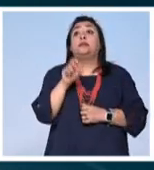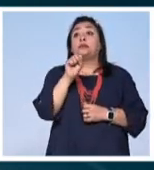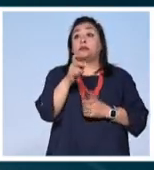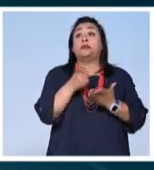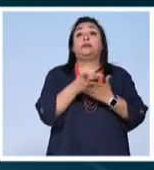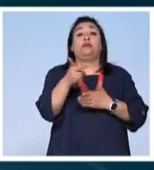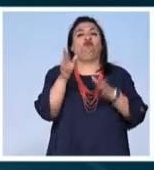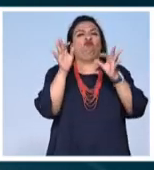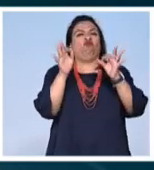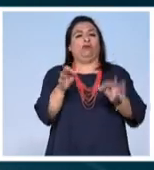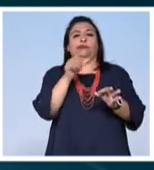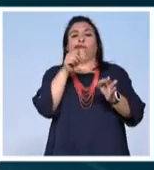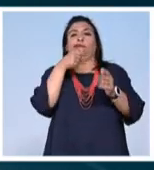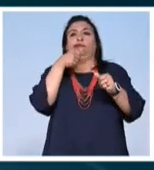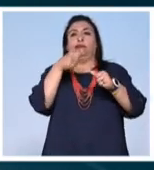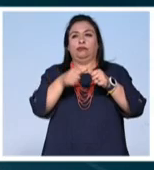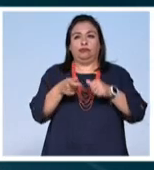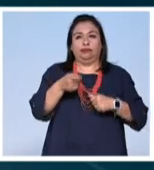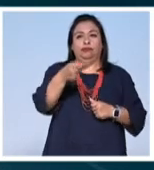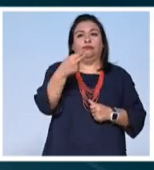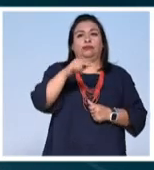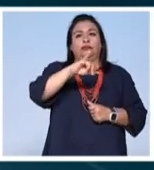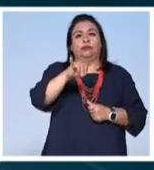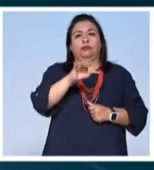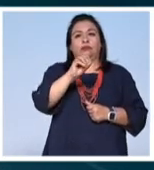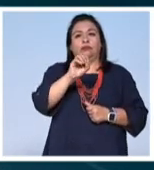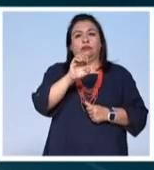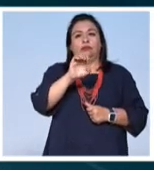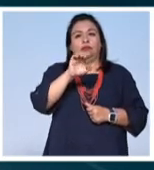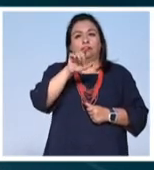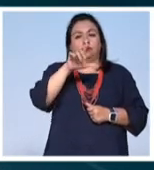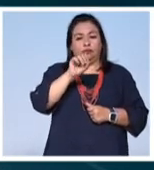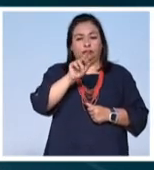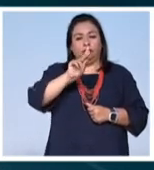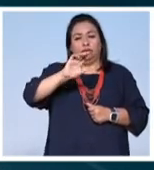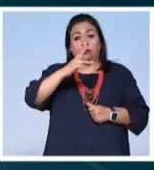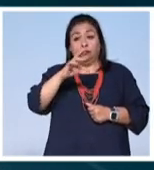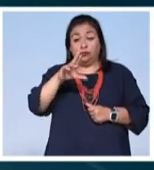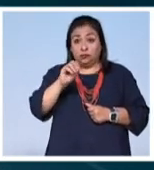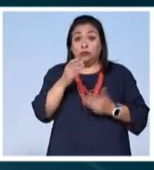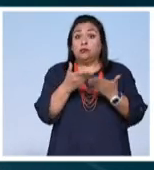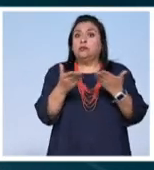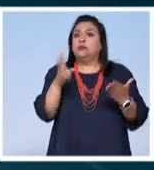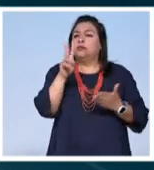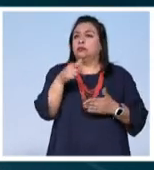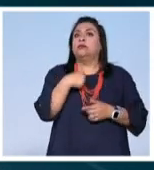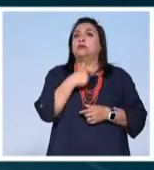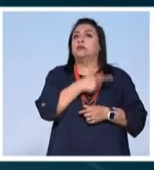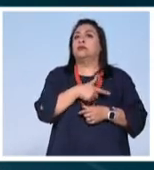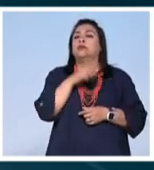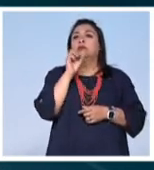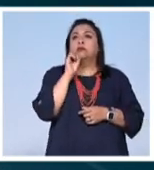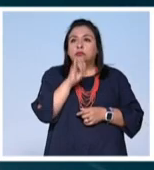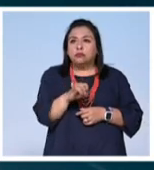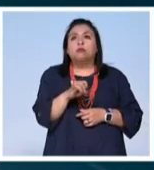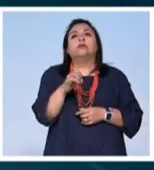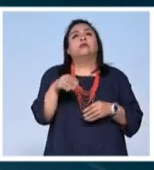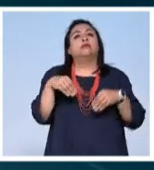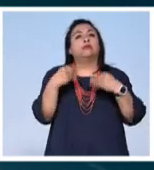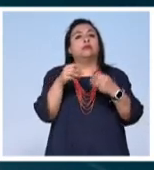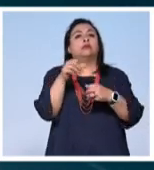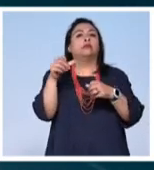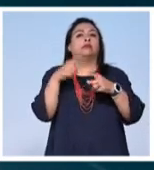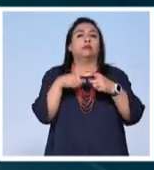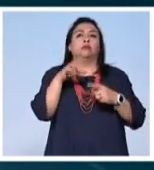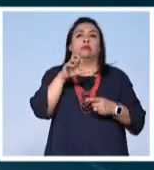el premio Excelencia en las Letras que lleva el nombre de José Emilio Pacheco y que en esta ocasión nos da muchísimo gusto que se le va a entregar a